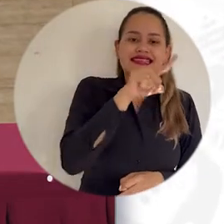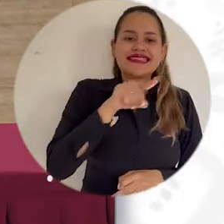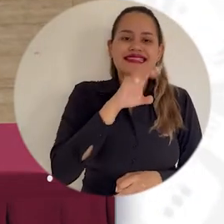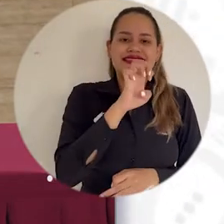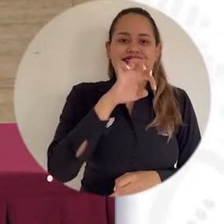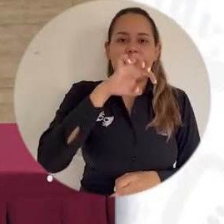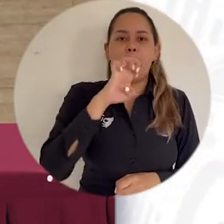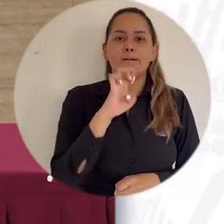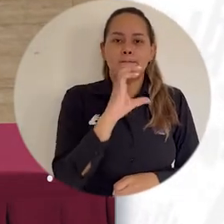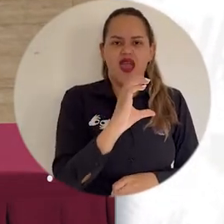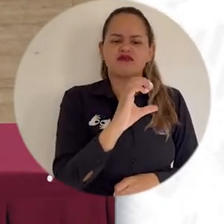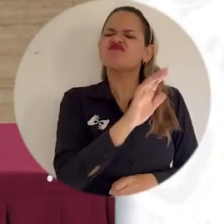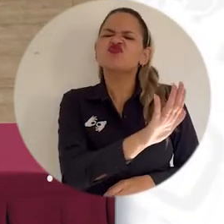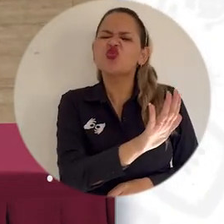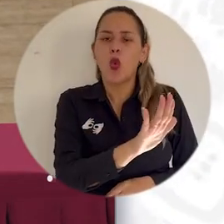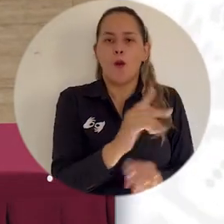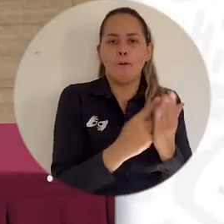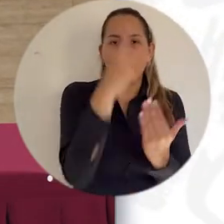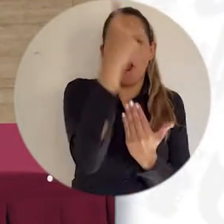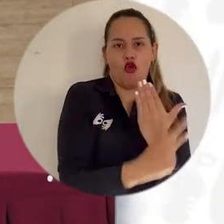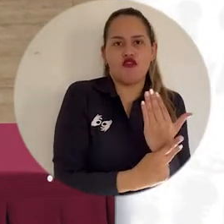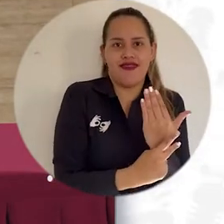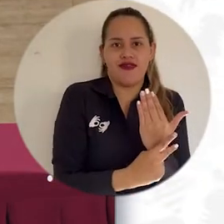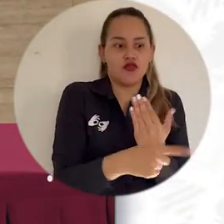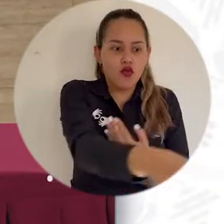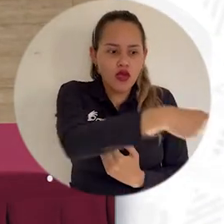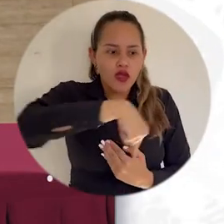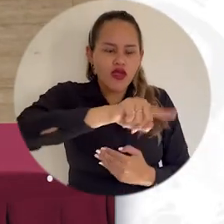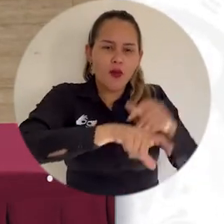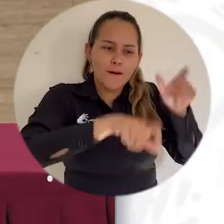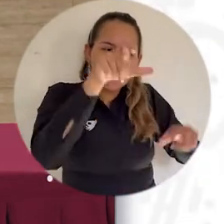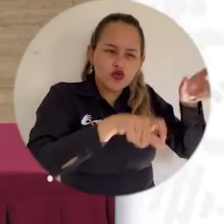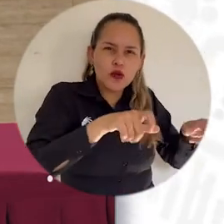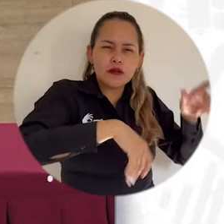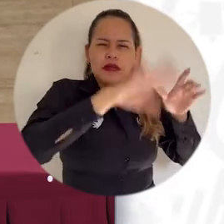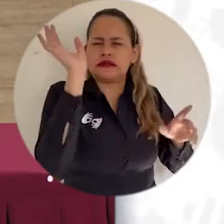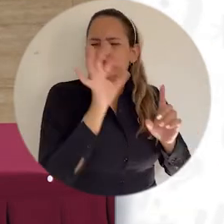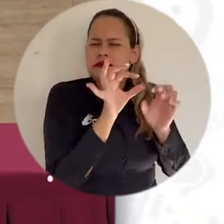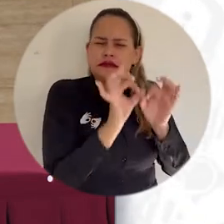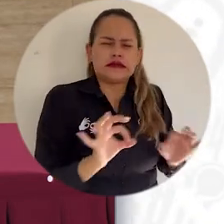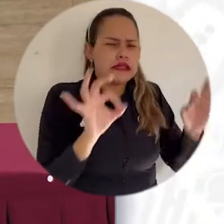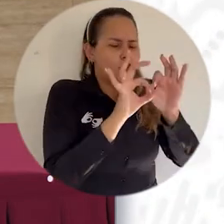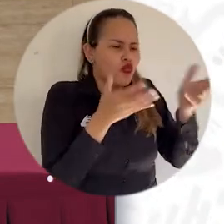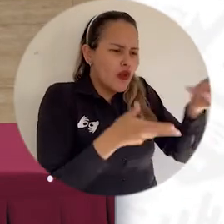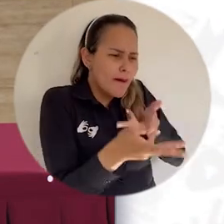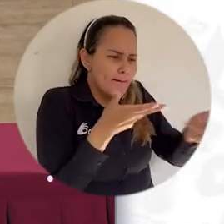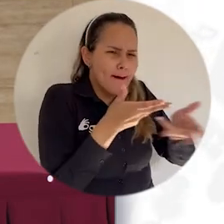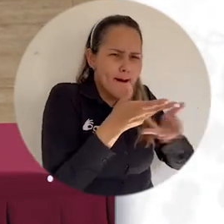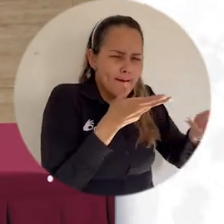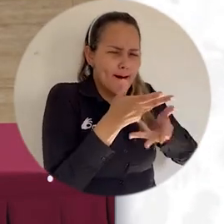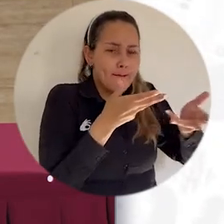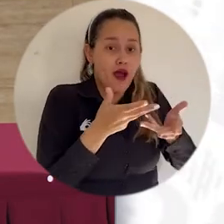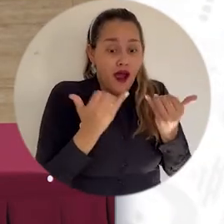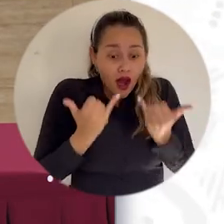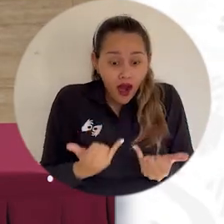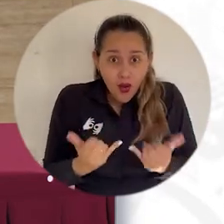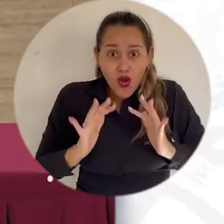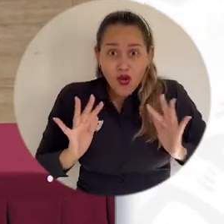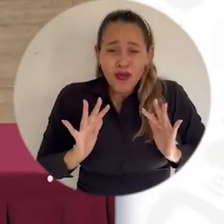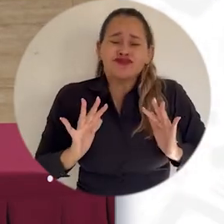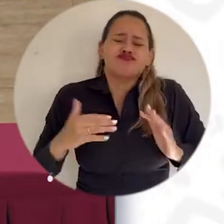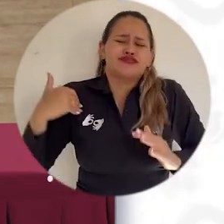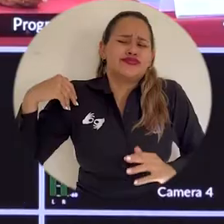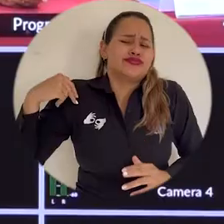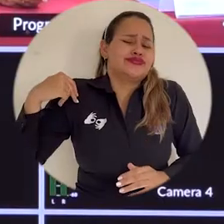nuestro proyecto de extensión también más importante, no solo en la actualidad sino en toda la historia de la